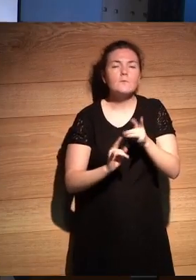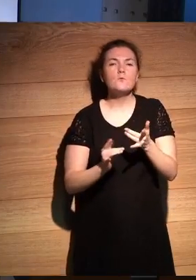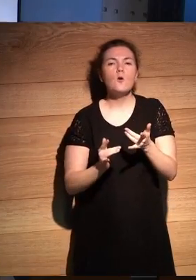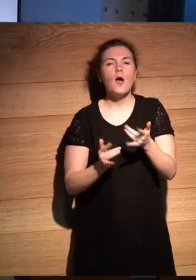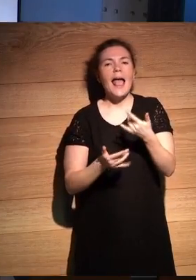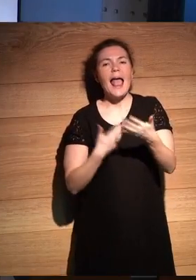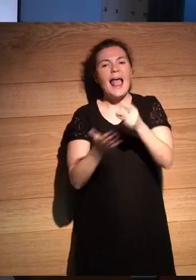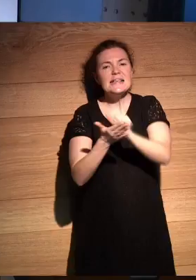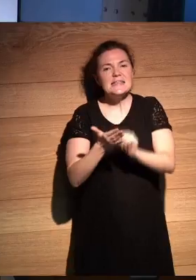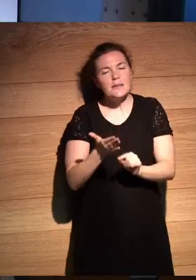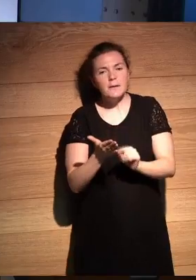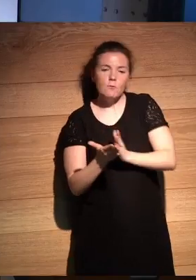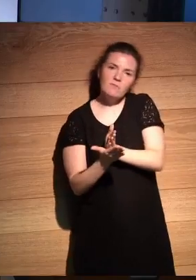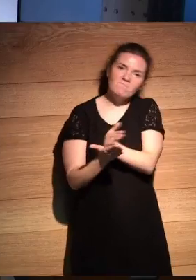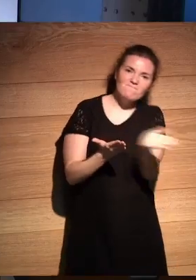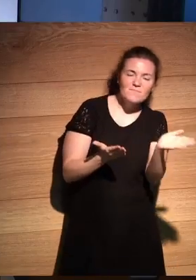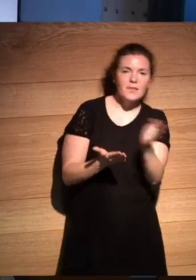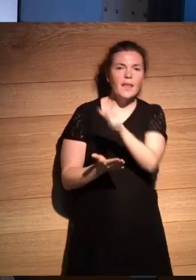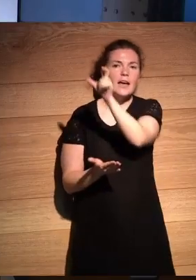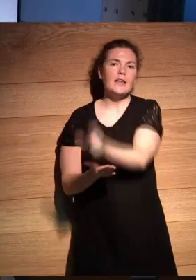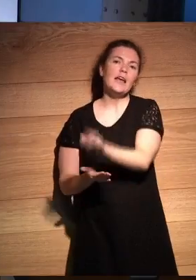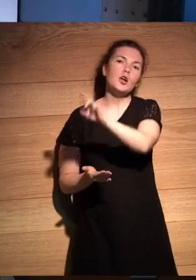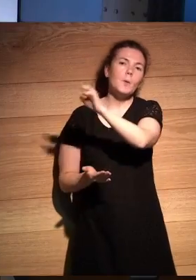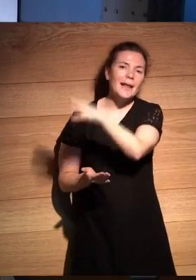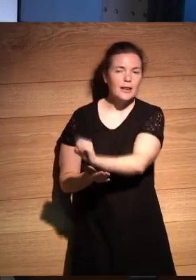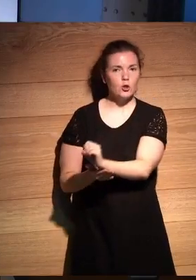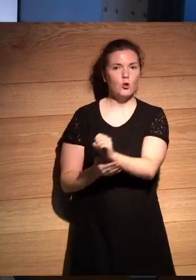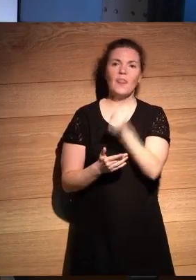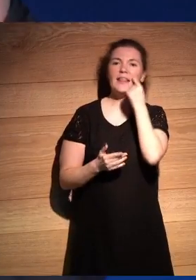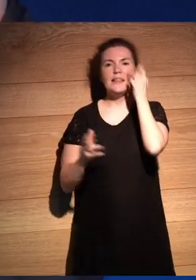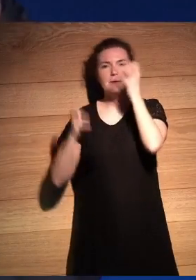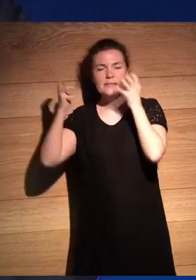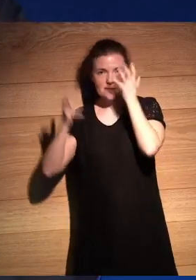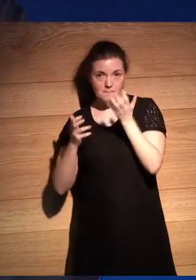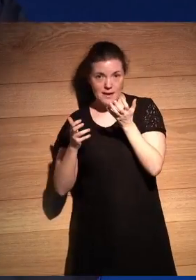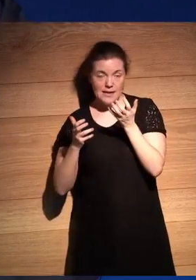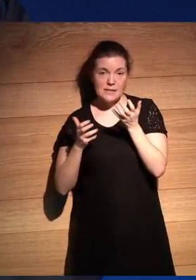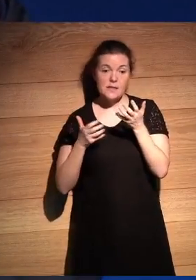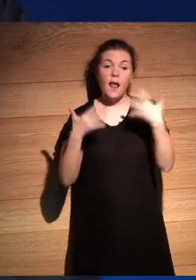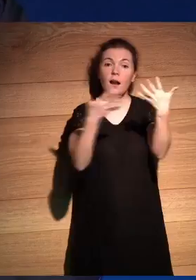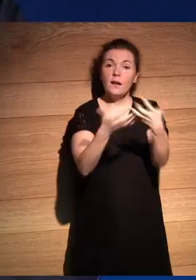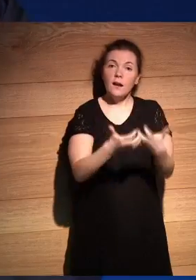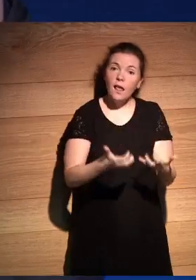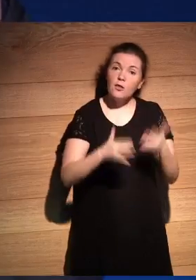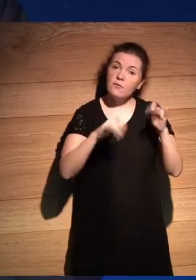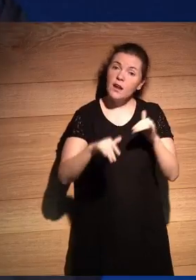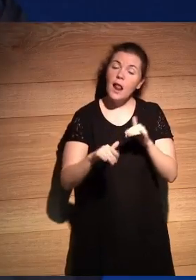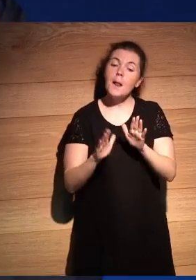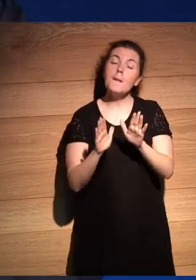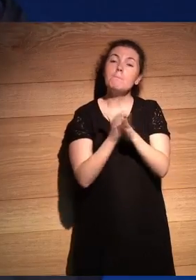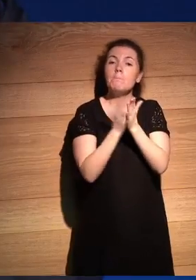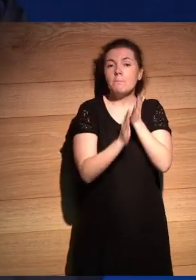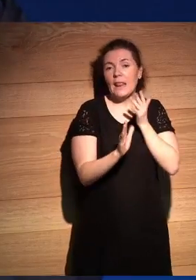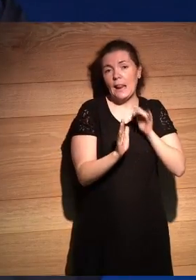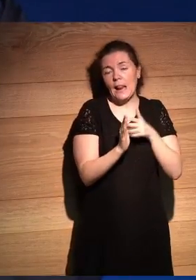escribir como lateralmente sobre Roberto y los detectives salvajes el relato que finalmente fue una parte de un libro mío